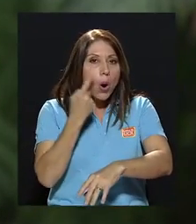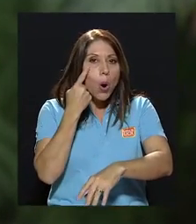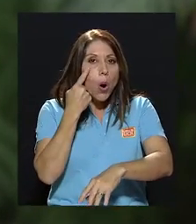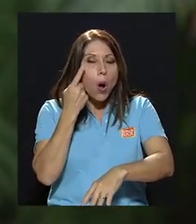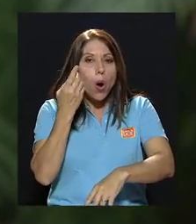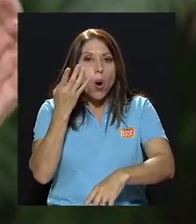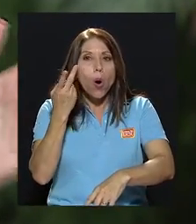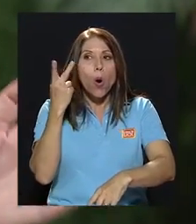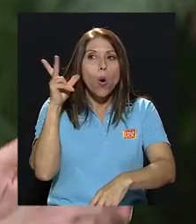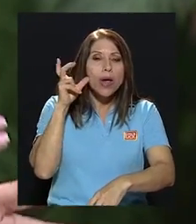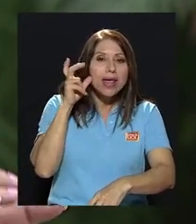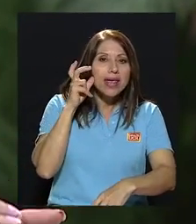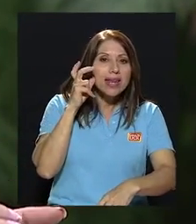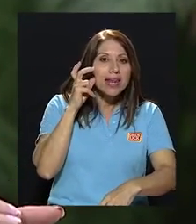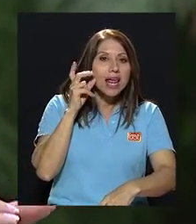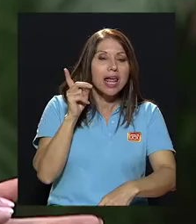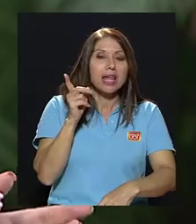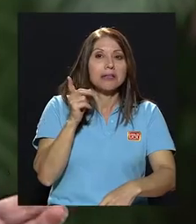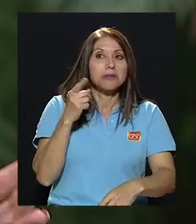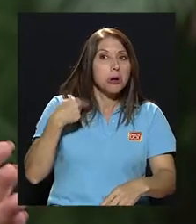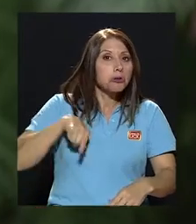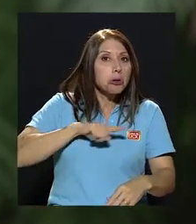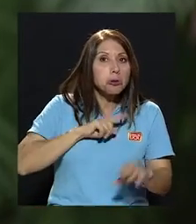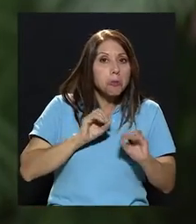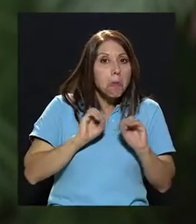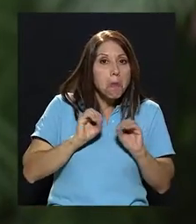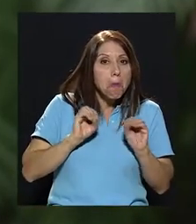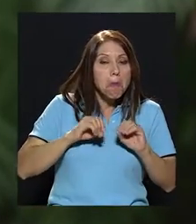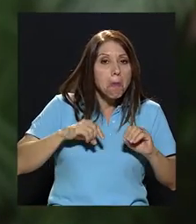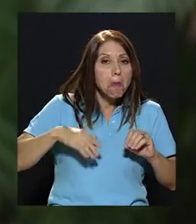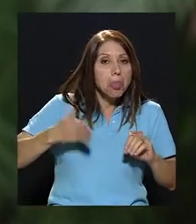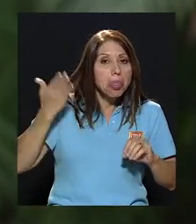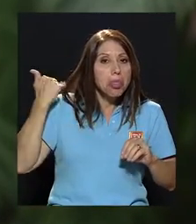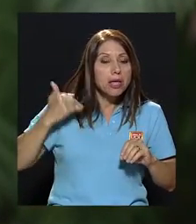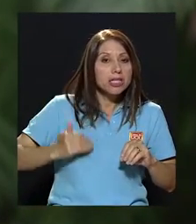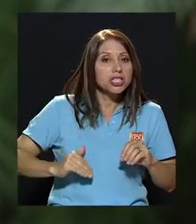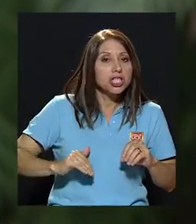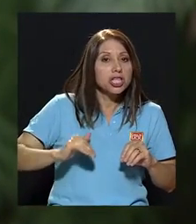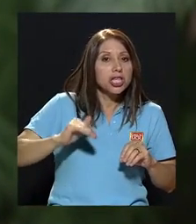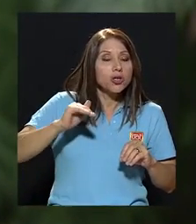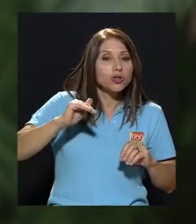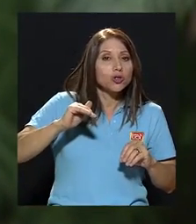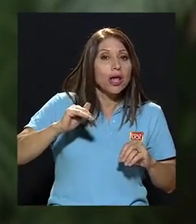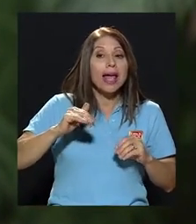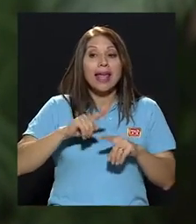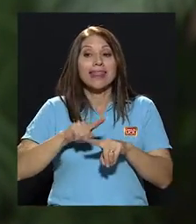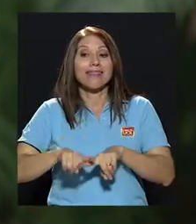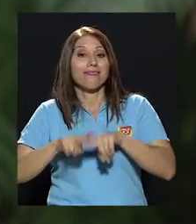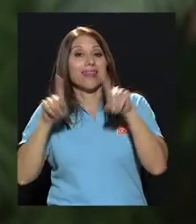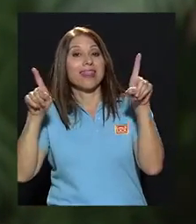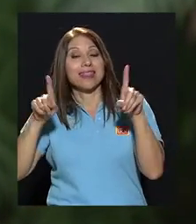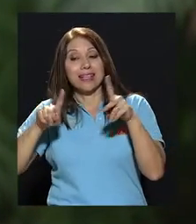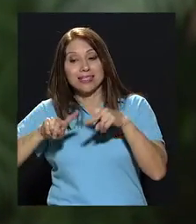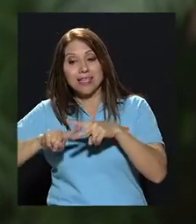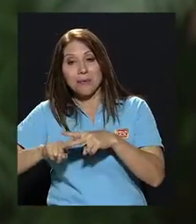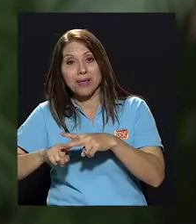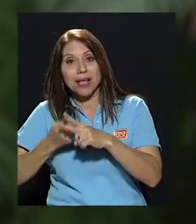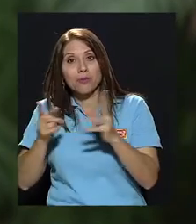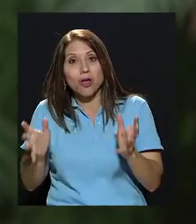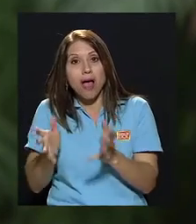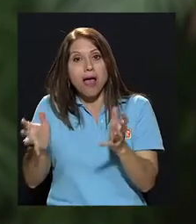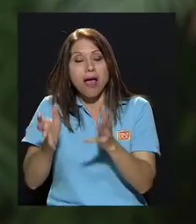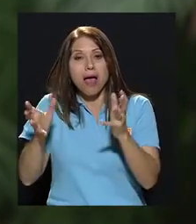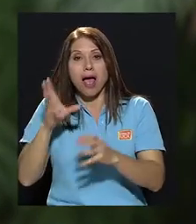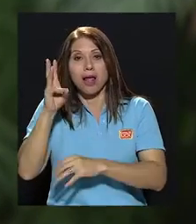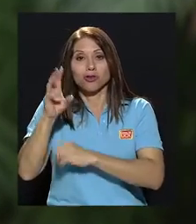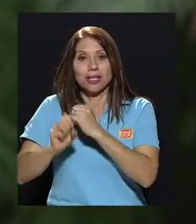ver, de oír, desde que estamos muy chiquititos, a cuando ya vamos a empezar de seis años. A los seis años, consideramos que